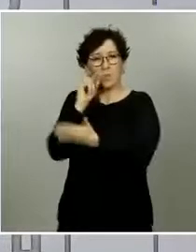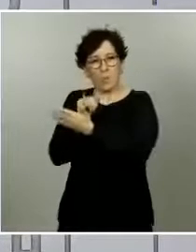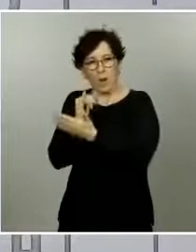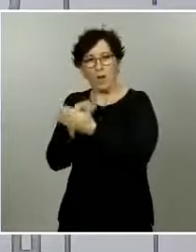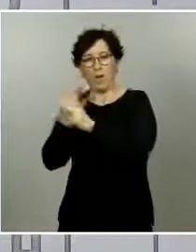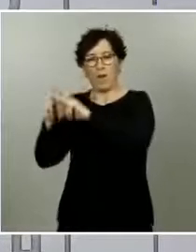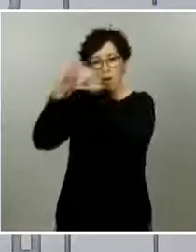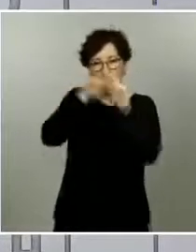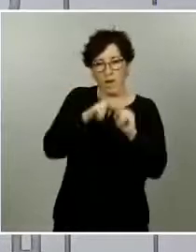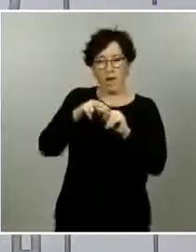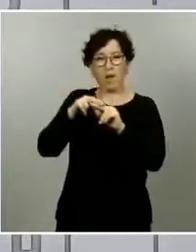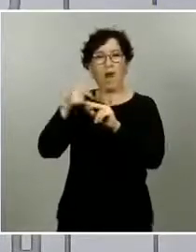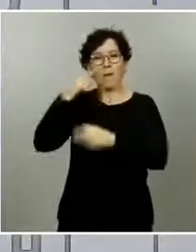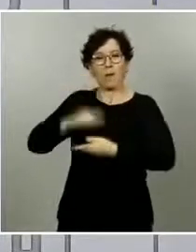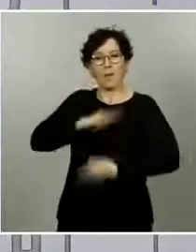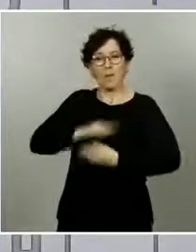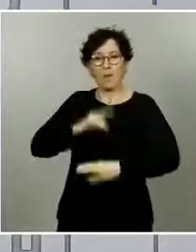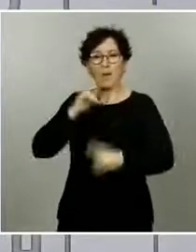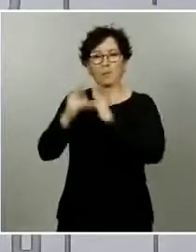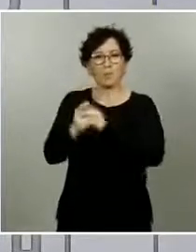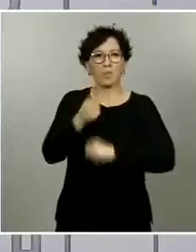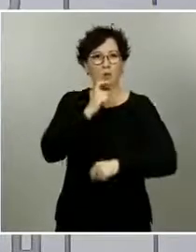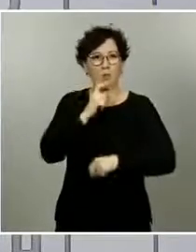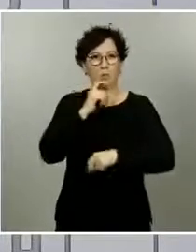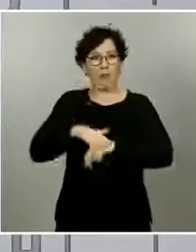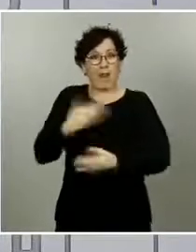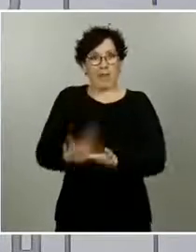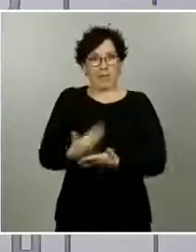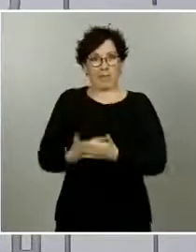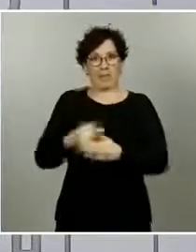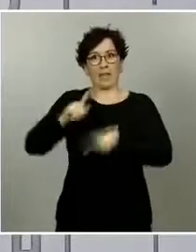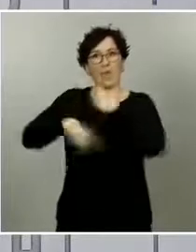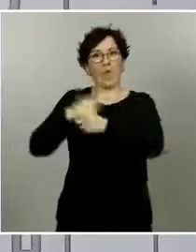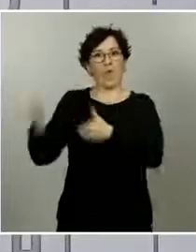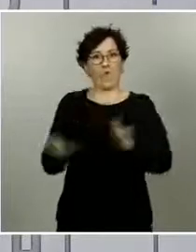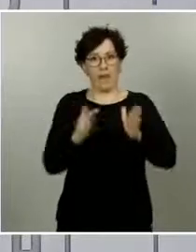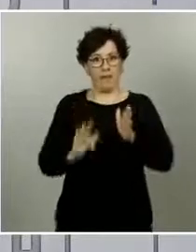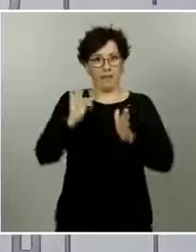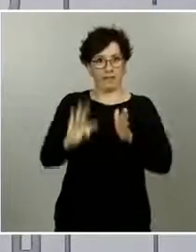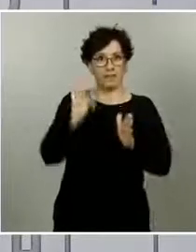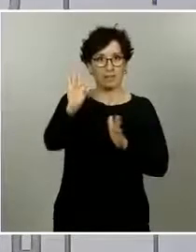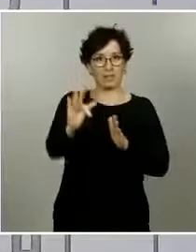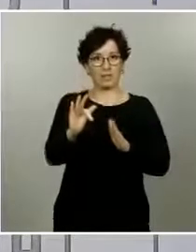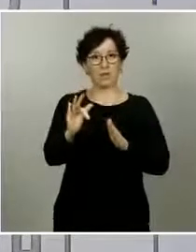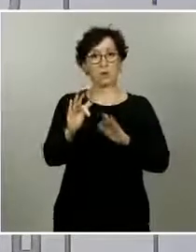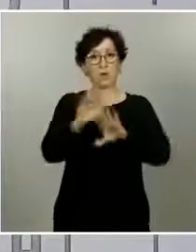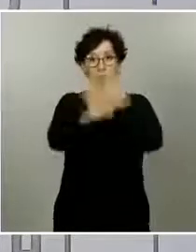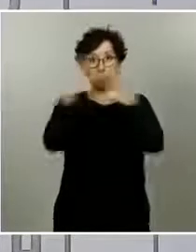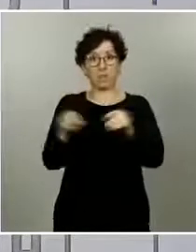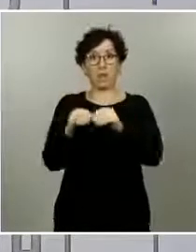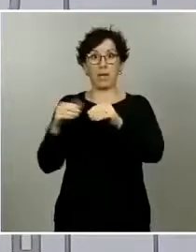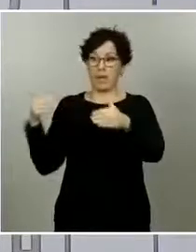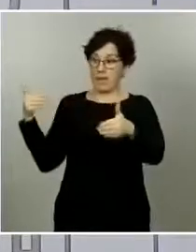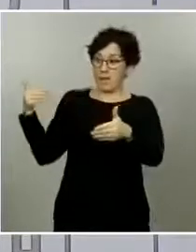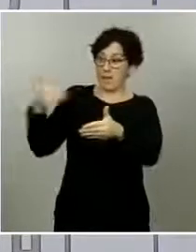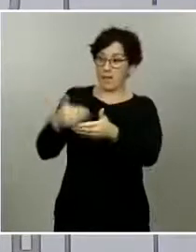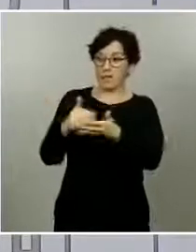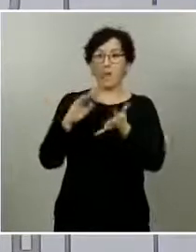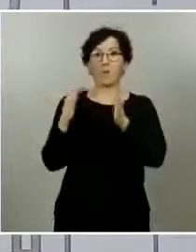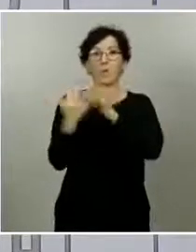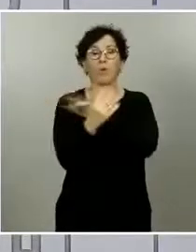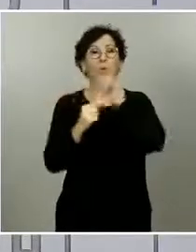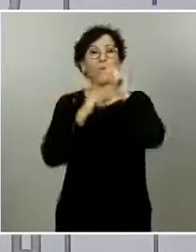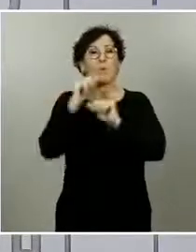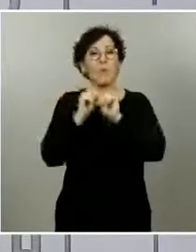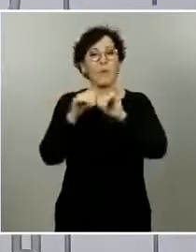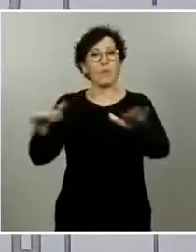intensificaciones en algunas de las acciones que se realizan para garantizar una buena capacidad de respuesta en las siguientes fases, pero